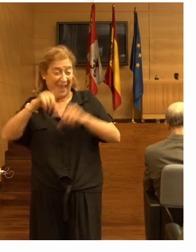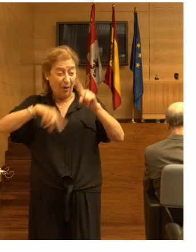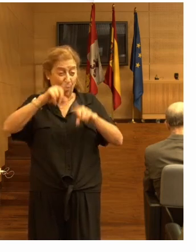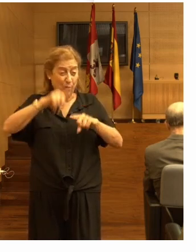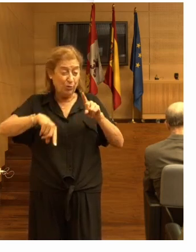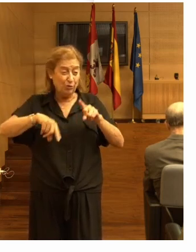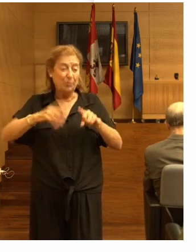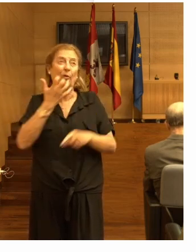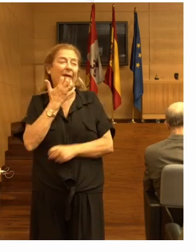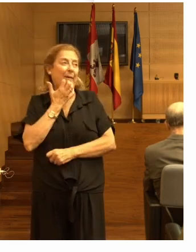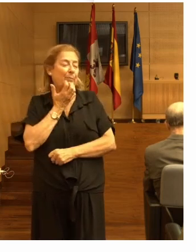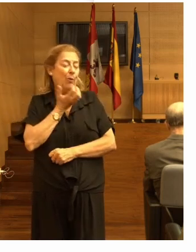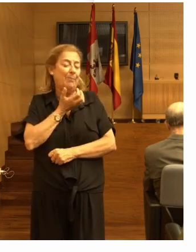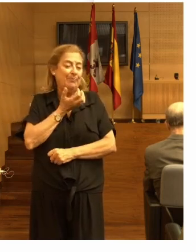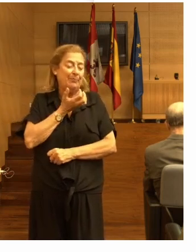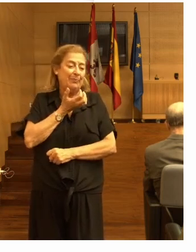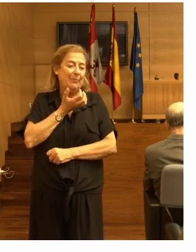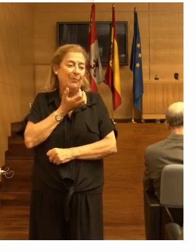Por ejemplo,